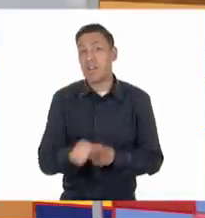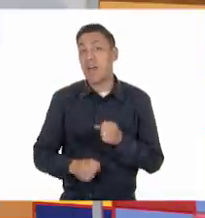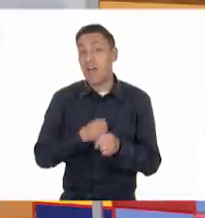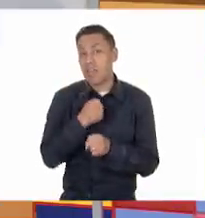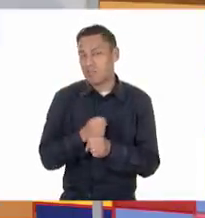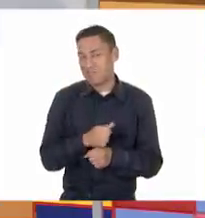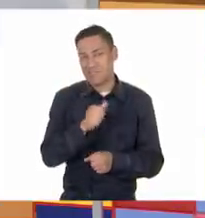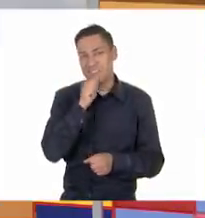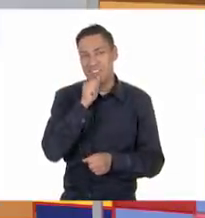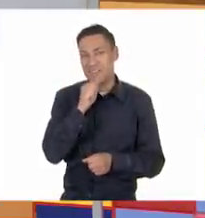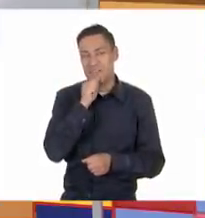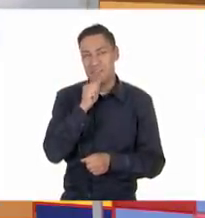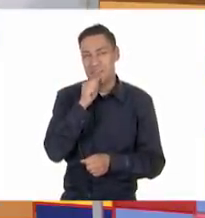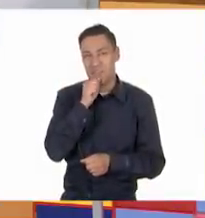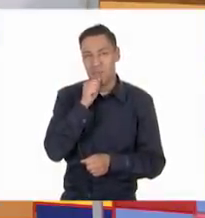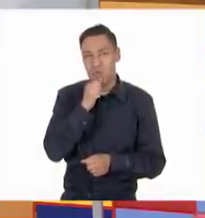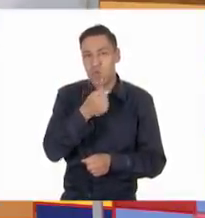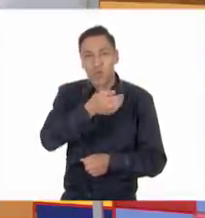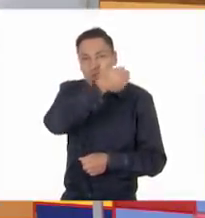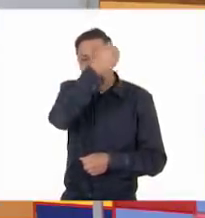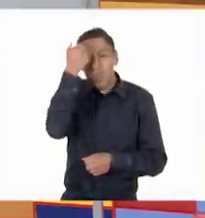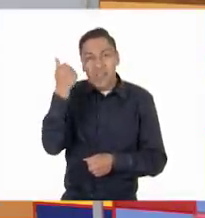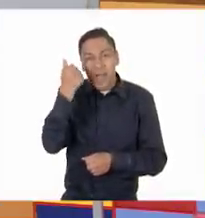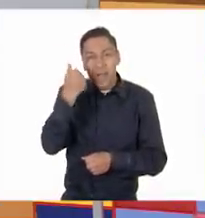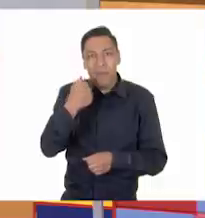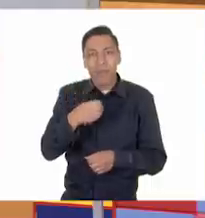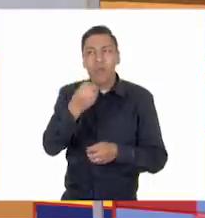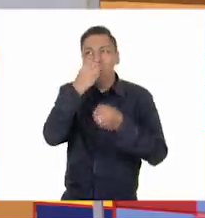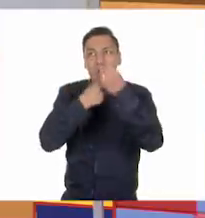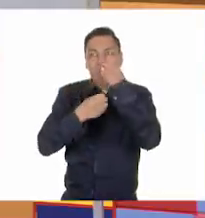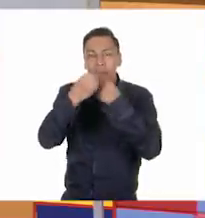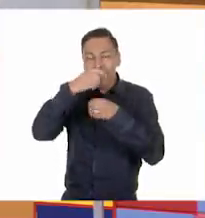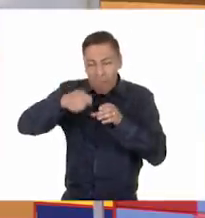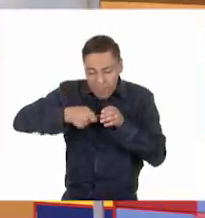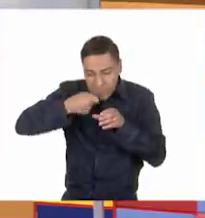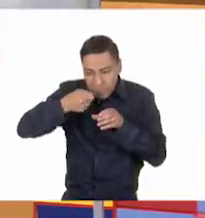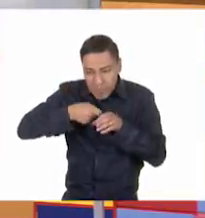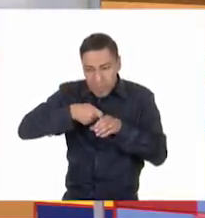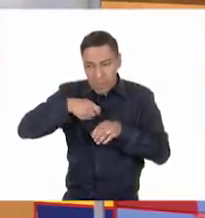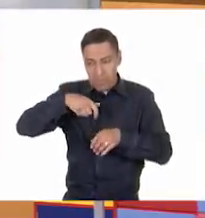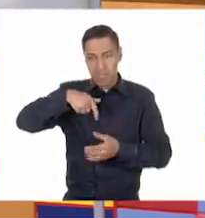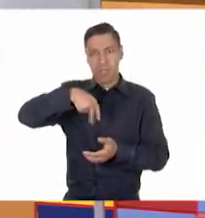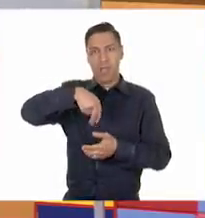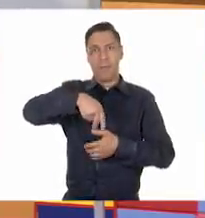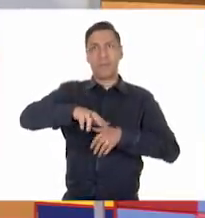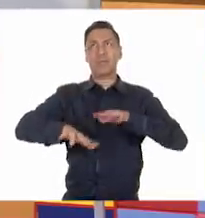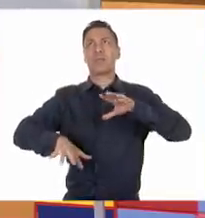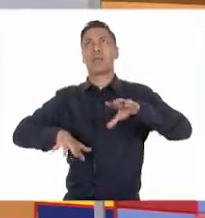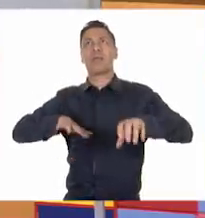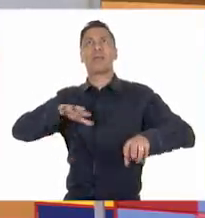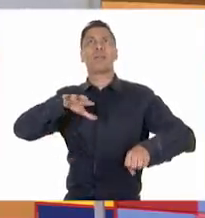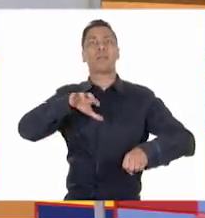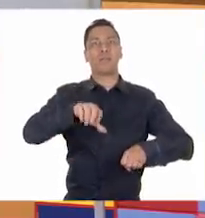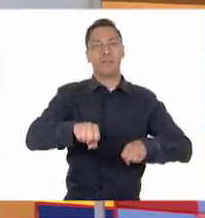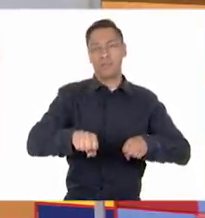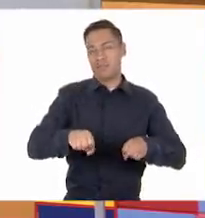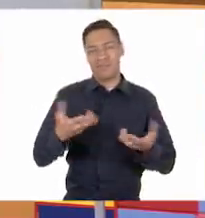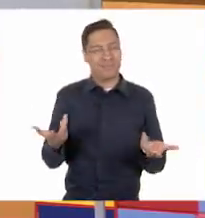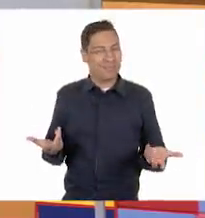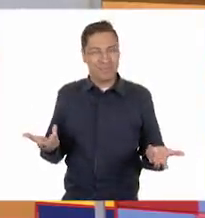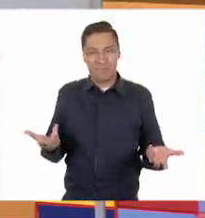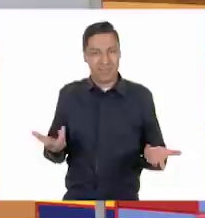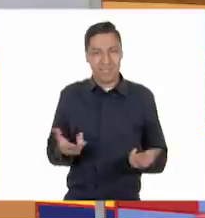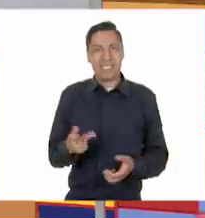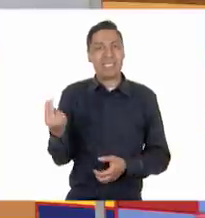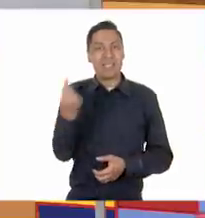todavía no se valen por sí mismos. ¿Qué quiere decir? Que no comen solos, no caminan solos, no se abrigan solos. Pues Requieren